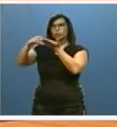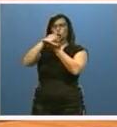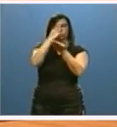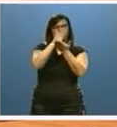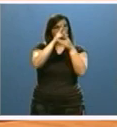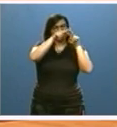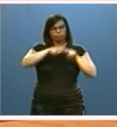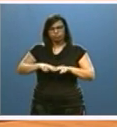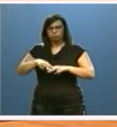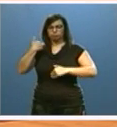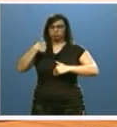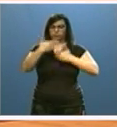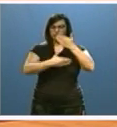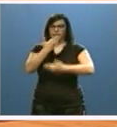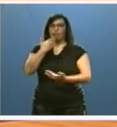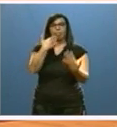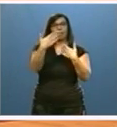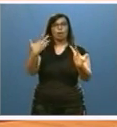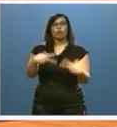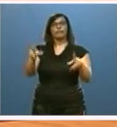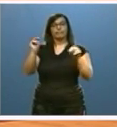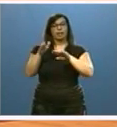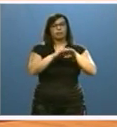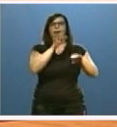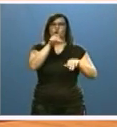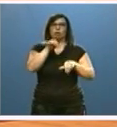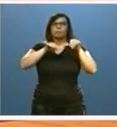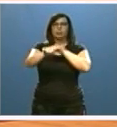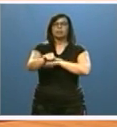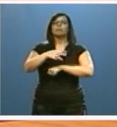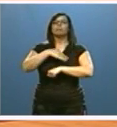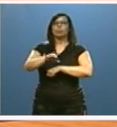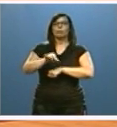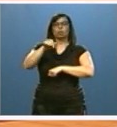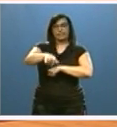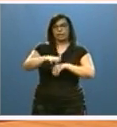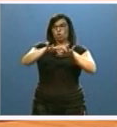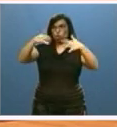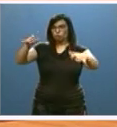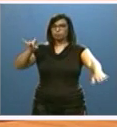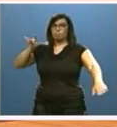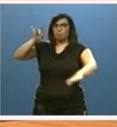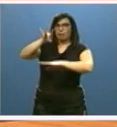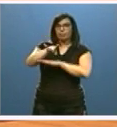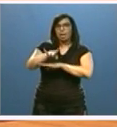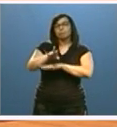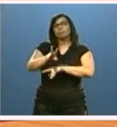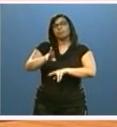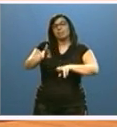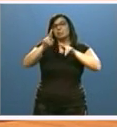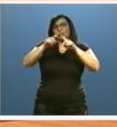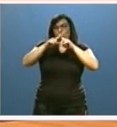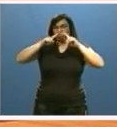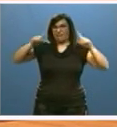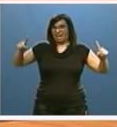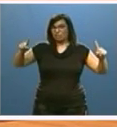culminado el proceso de diálogo con los grupos, estaremos en condiciones de remitir a estas Cortes y esperamos hacerlo en el último trimestre de